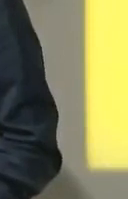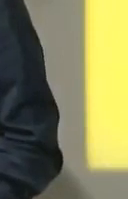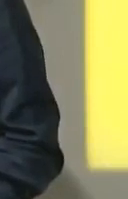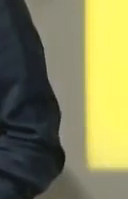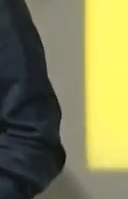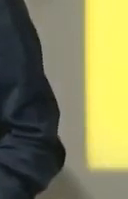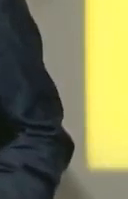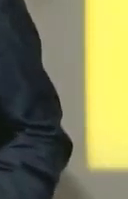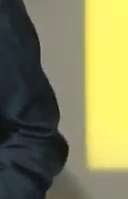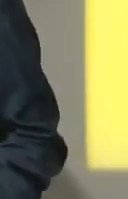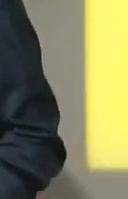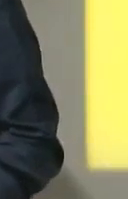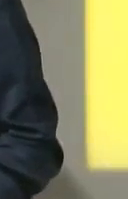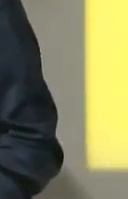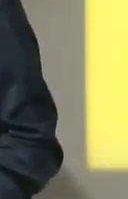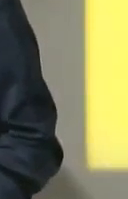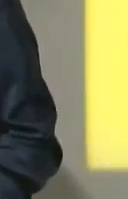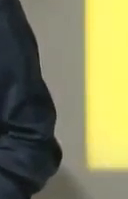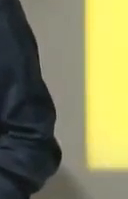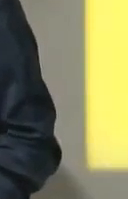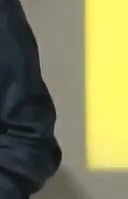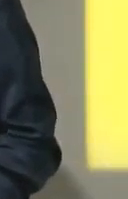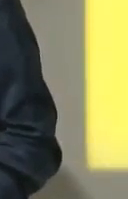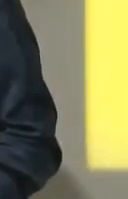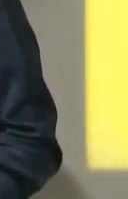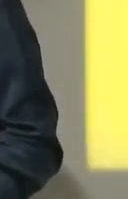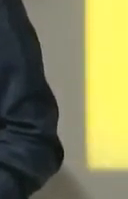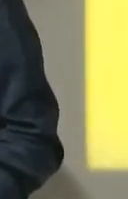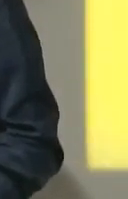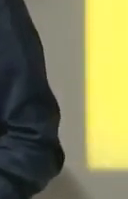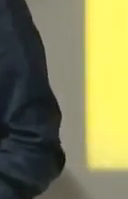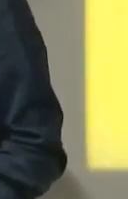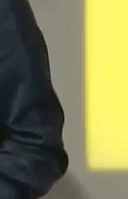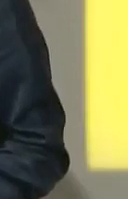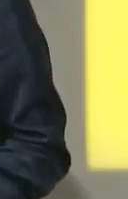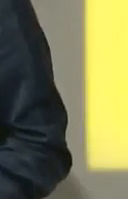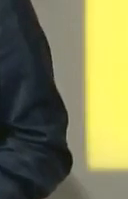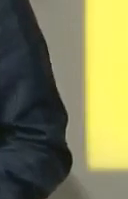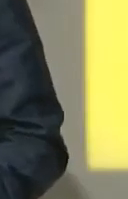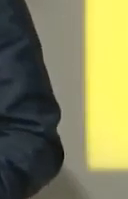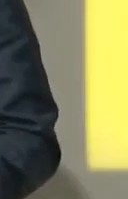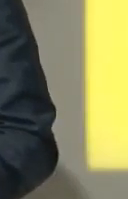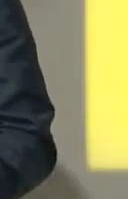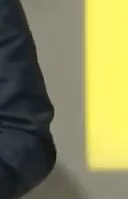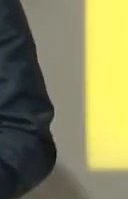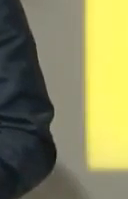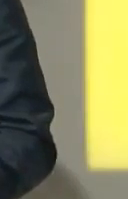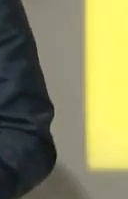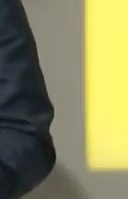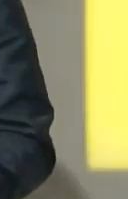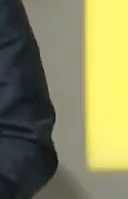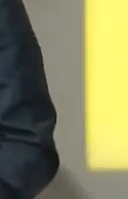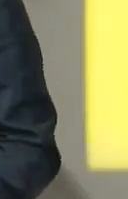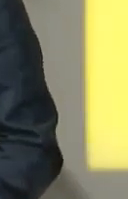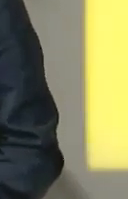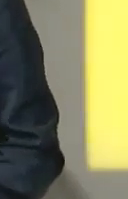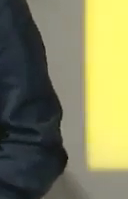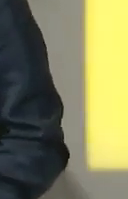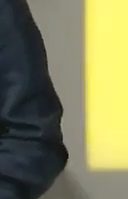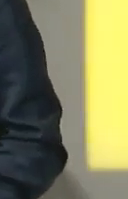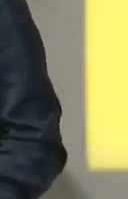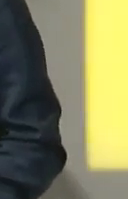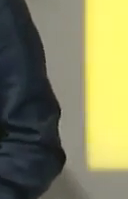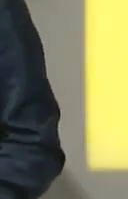Maduro Moros en el marco de la entrega delito 4.100.000 de la gran misión Vivienda Venezuela. Destacando al jefe de Estado que